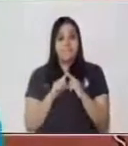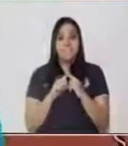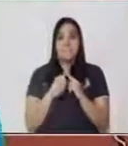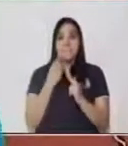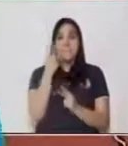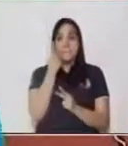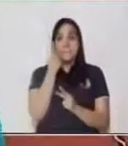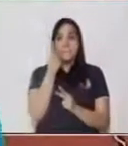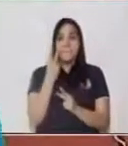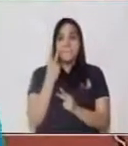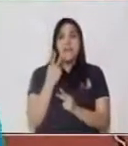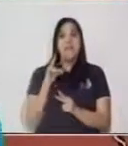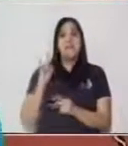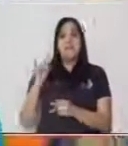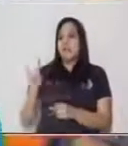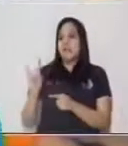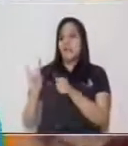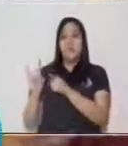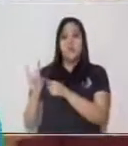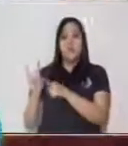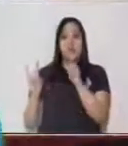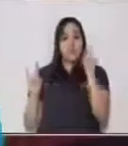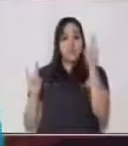colocar las unidades.